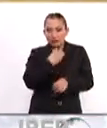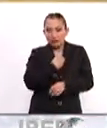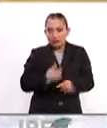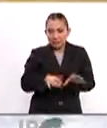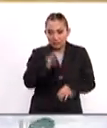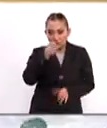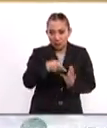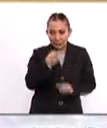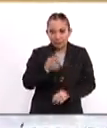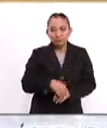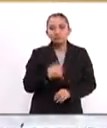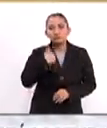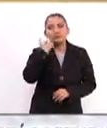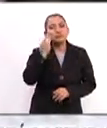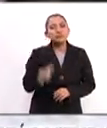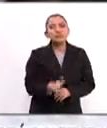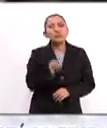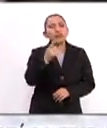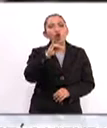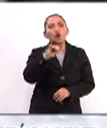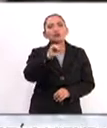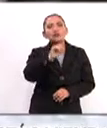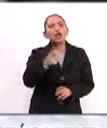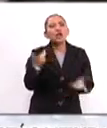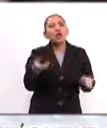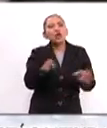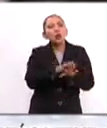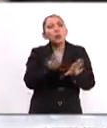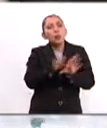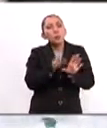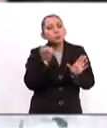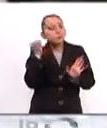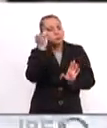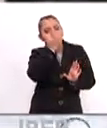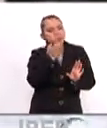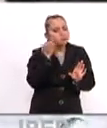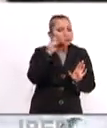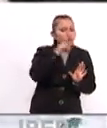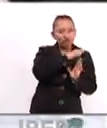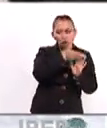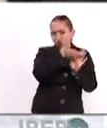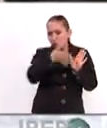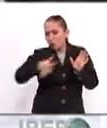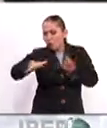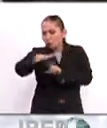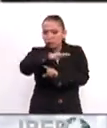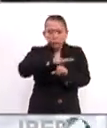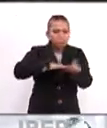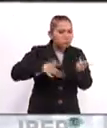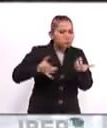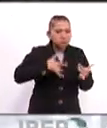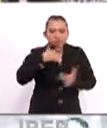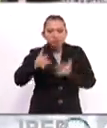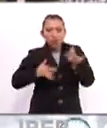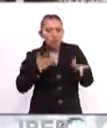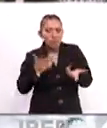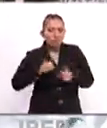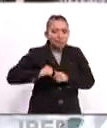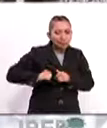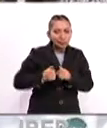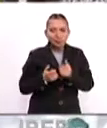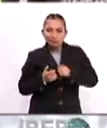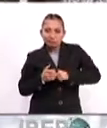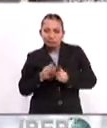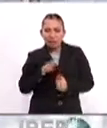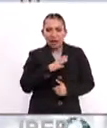presidenciales. Yo quisiera preguntarte, José, cómo interpretar en todo este contexto los guiños también